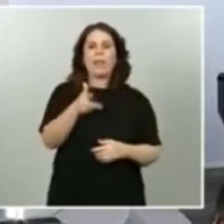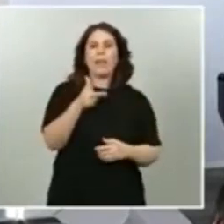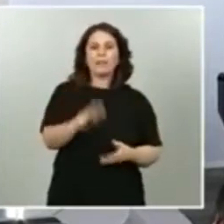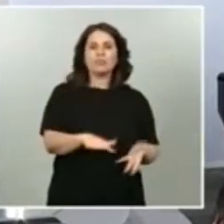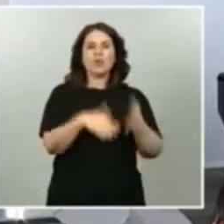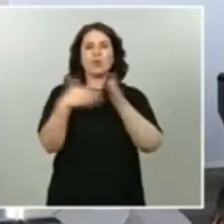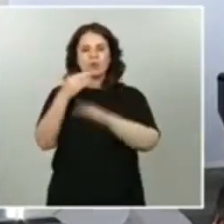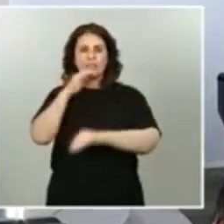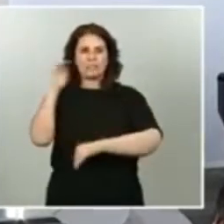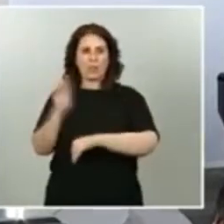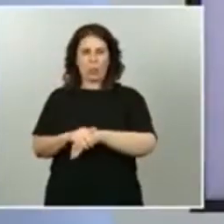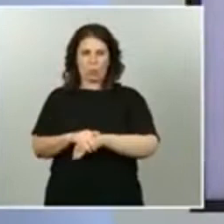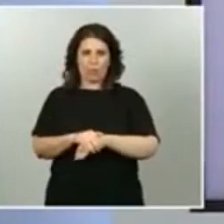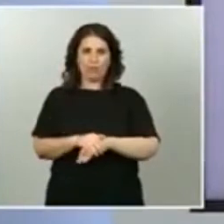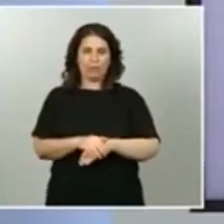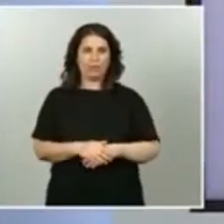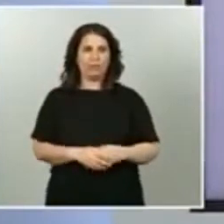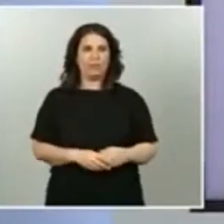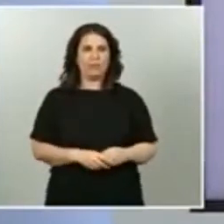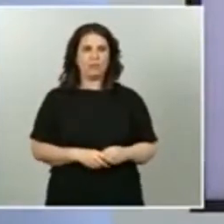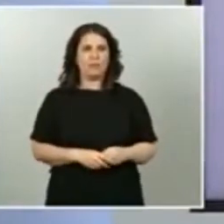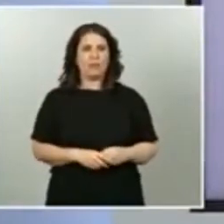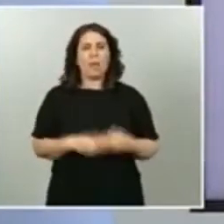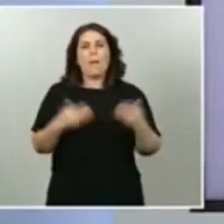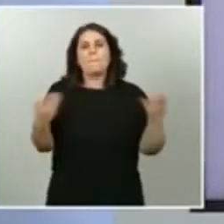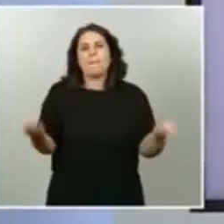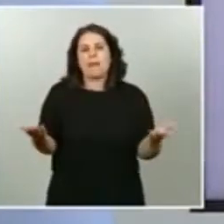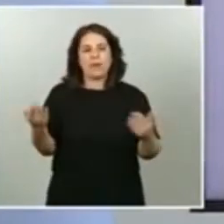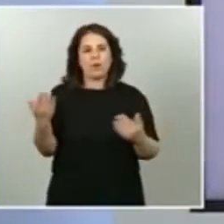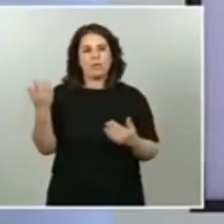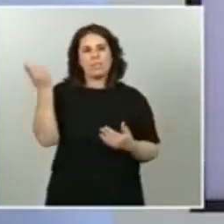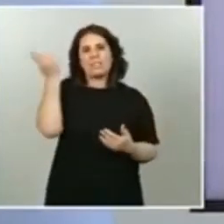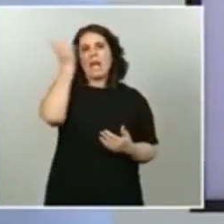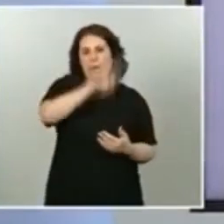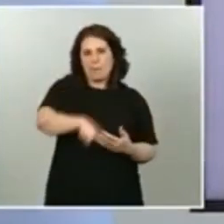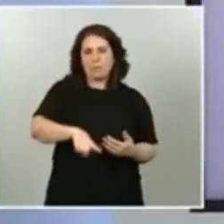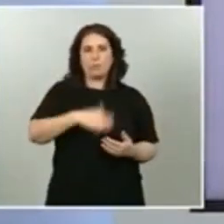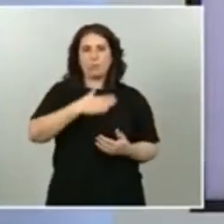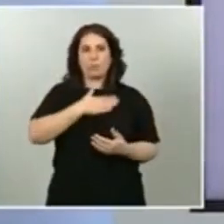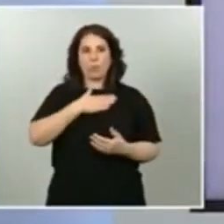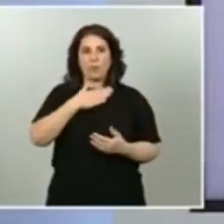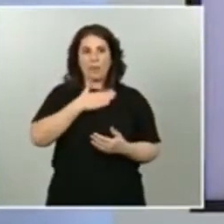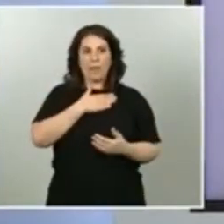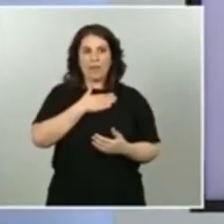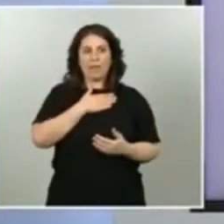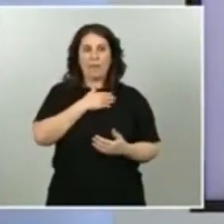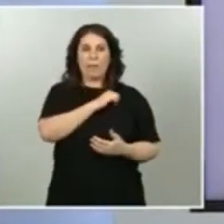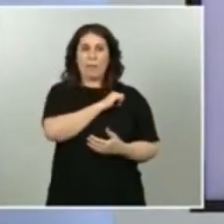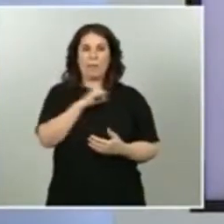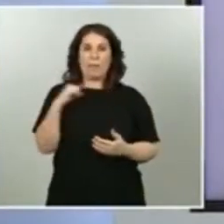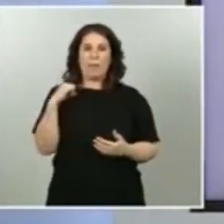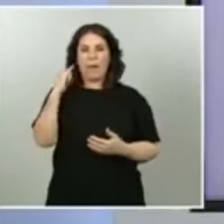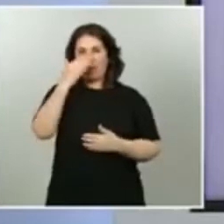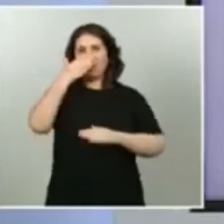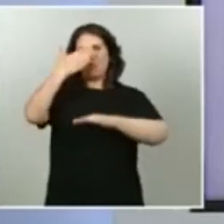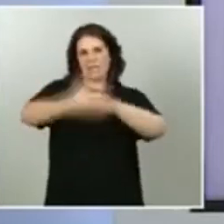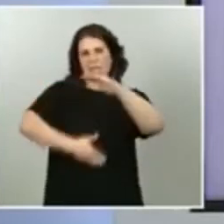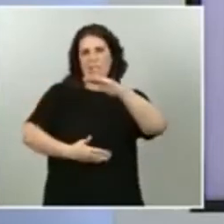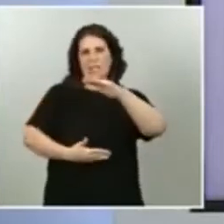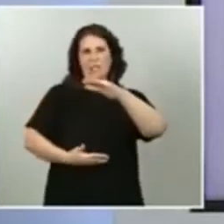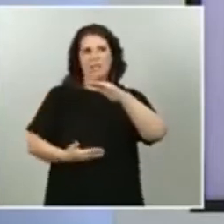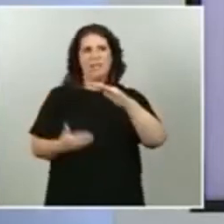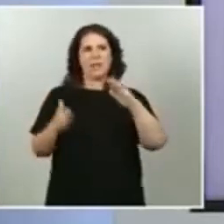base con la vivienda, pero, evidentemente, sabemos que la propiedad privada constituye un límite, pero esto se